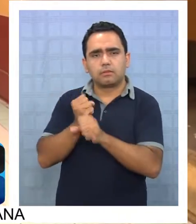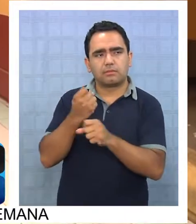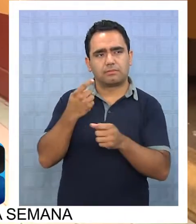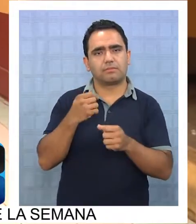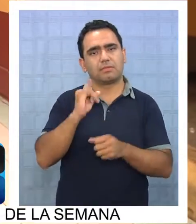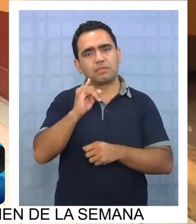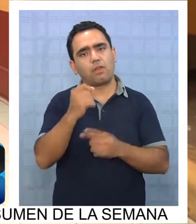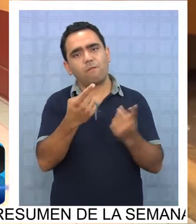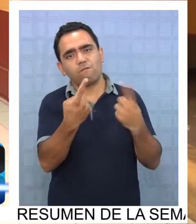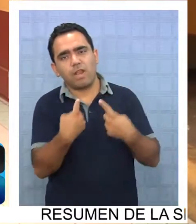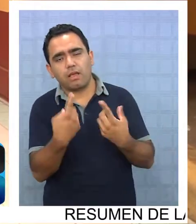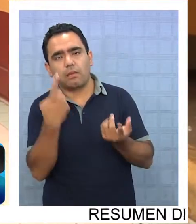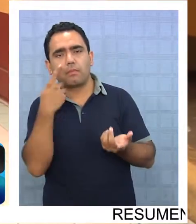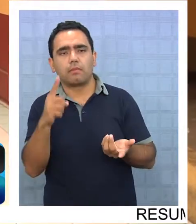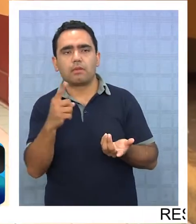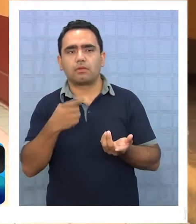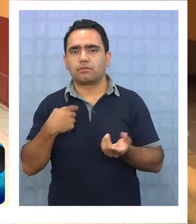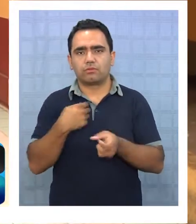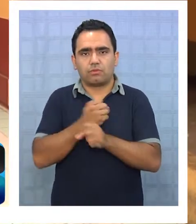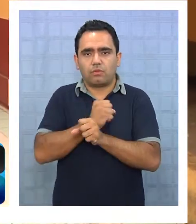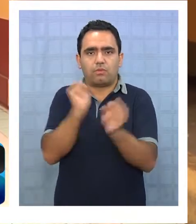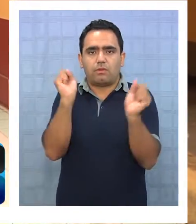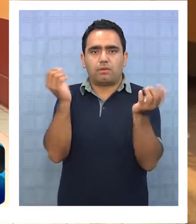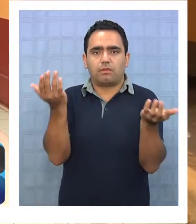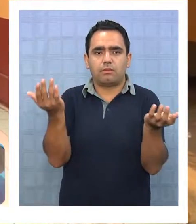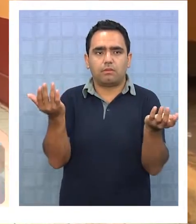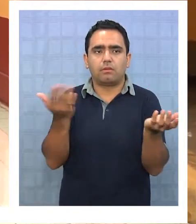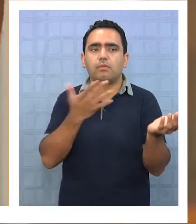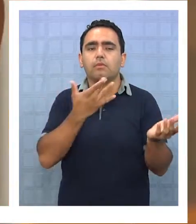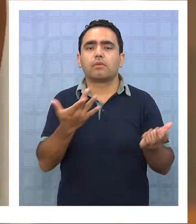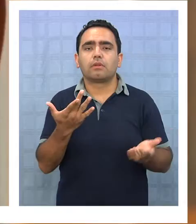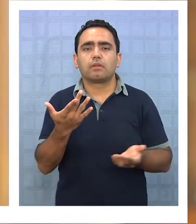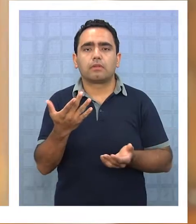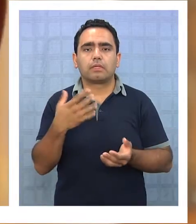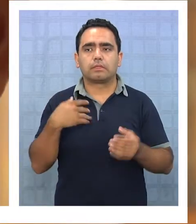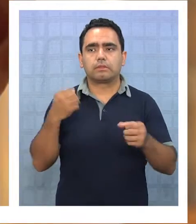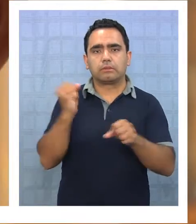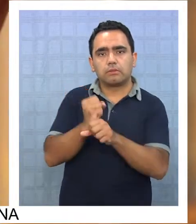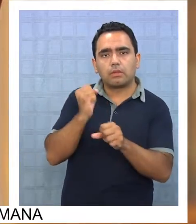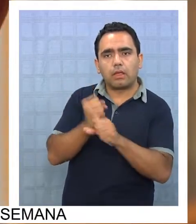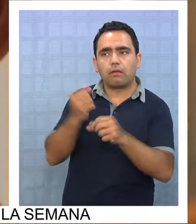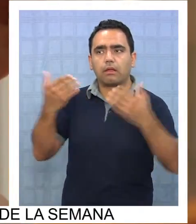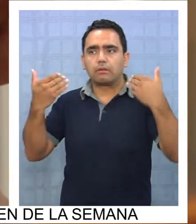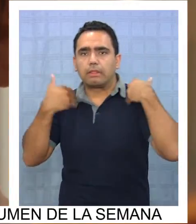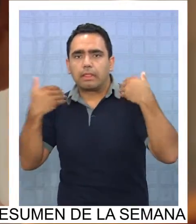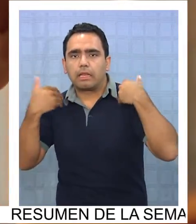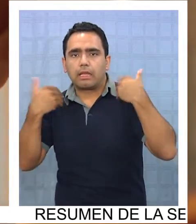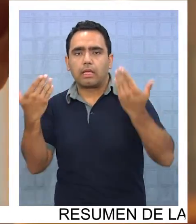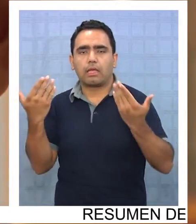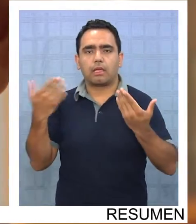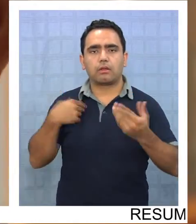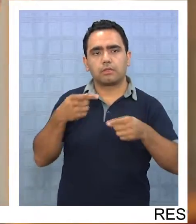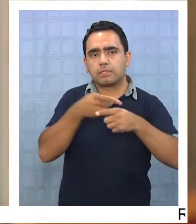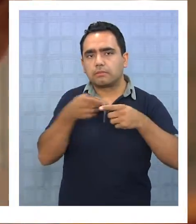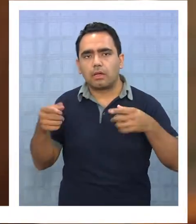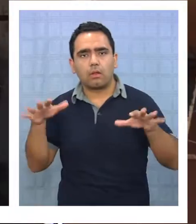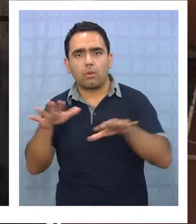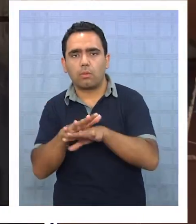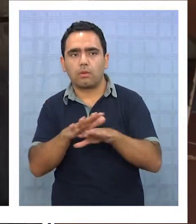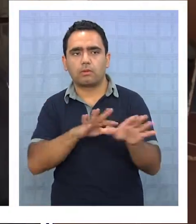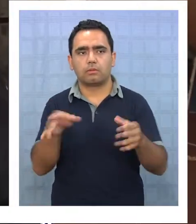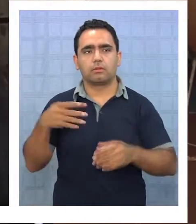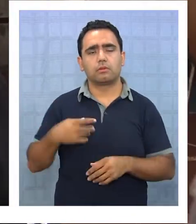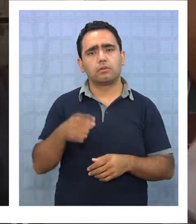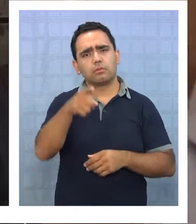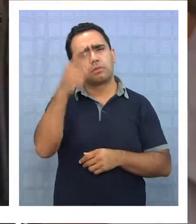hacer unas tareas, pero por mi parte yo no puedo, porque entreno y tengo los días de semana muy ocupados.